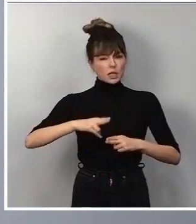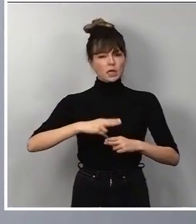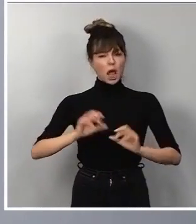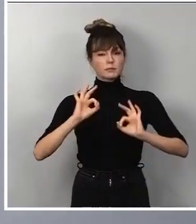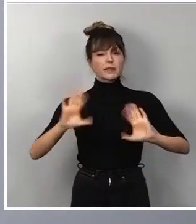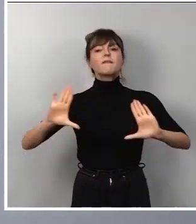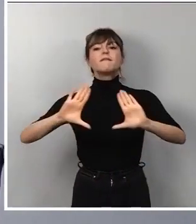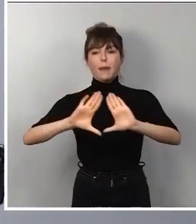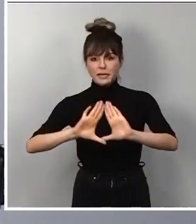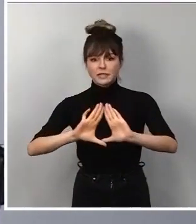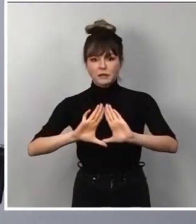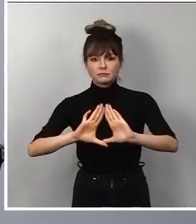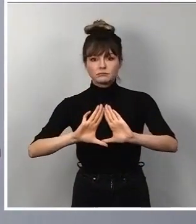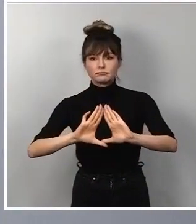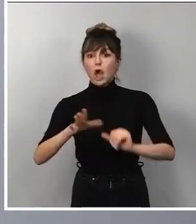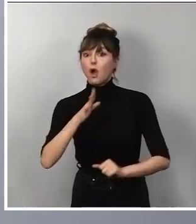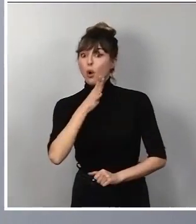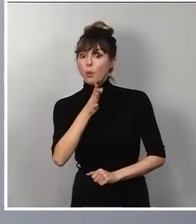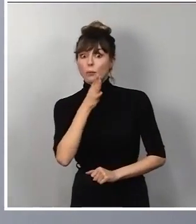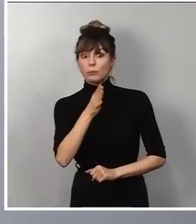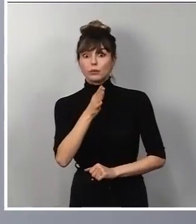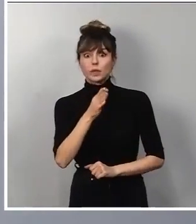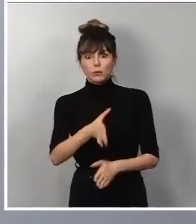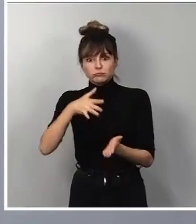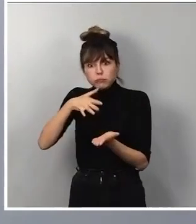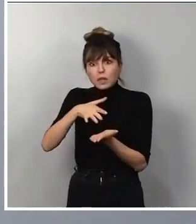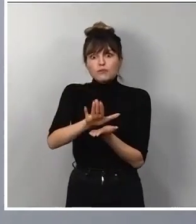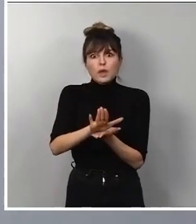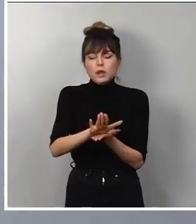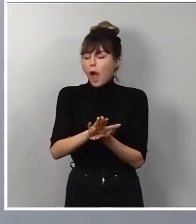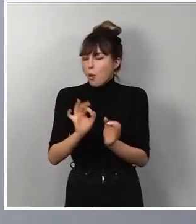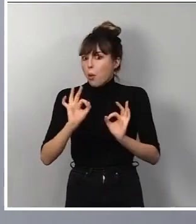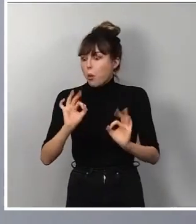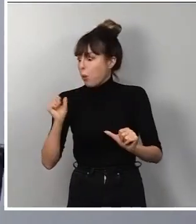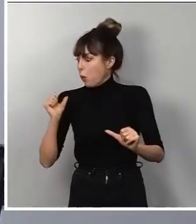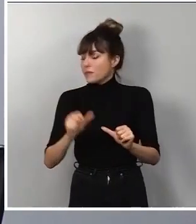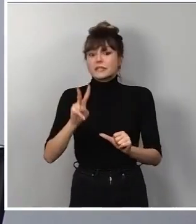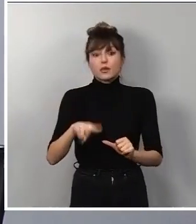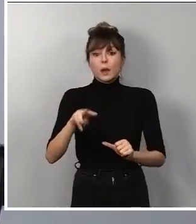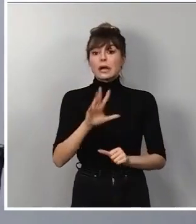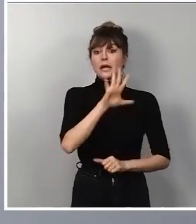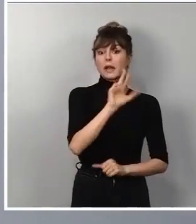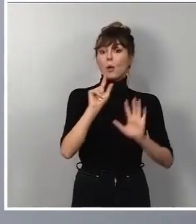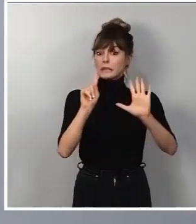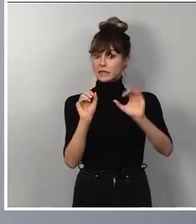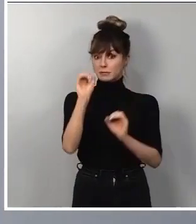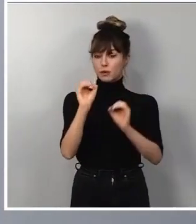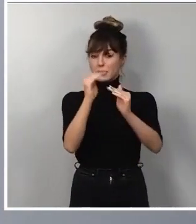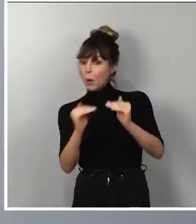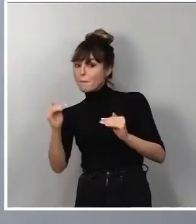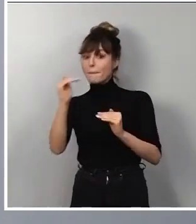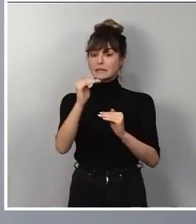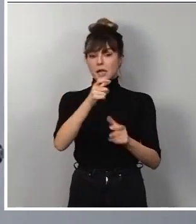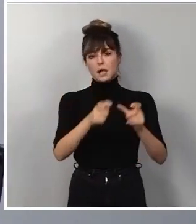feminista. Lo es porque tiene un impacto de género sin precedentes. Más del 56% de las personas